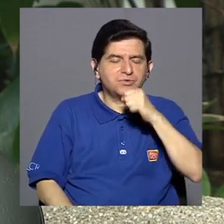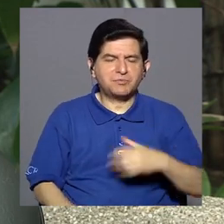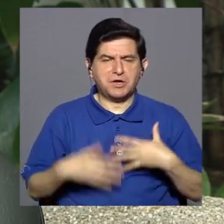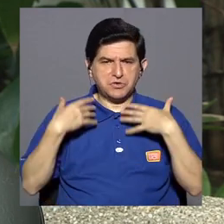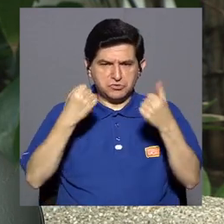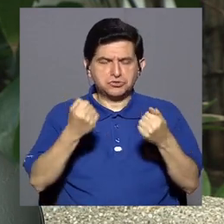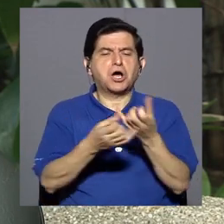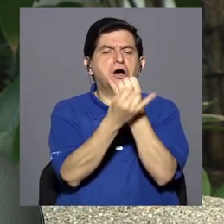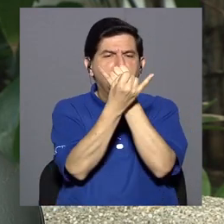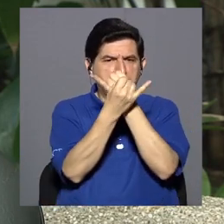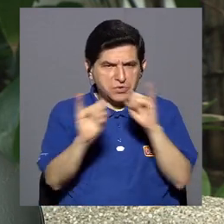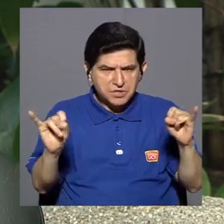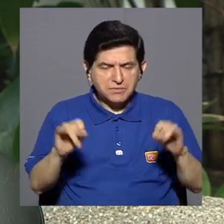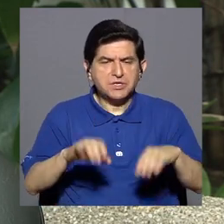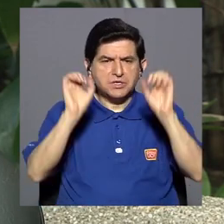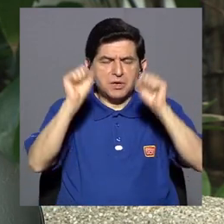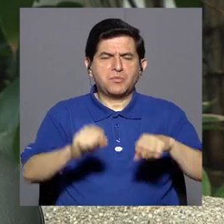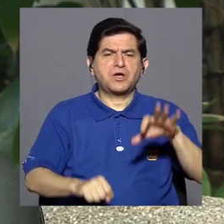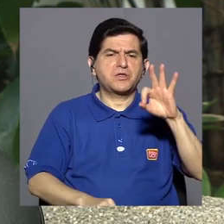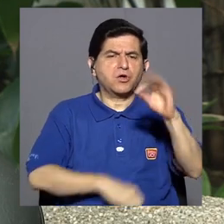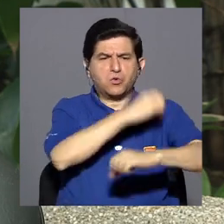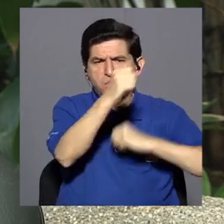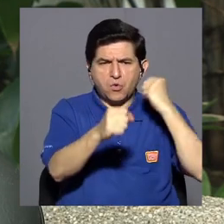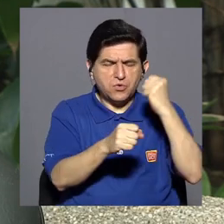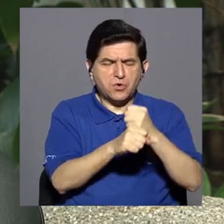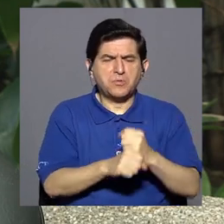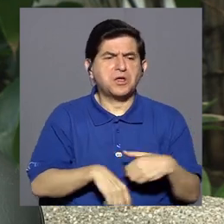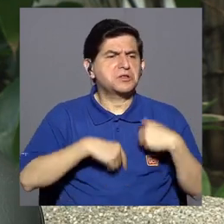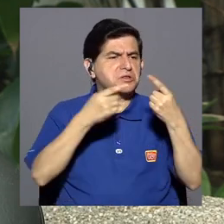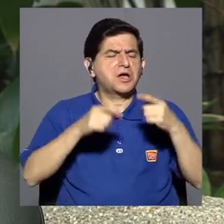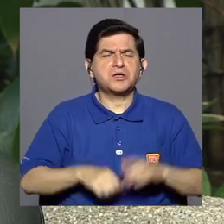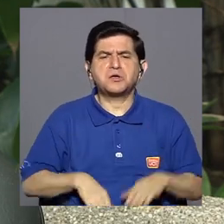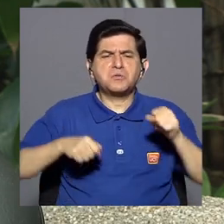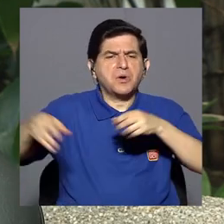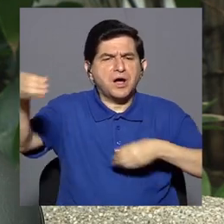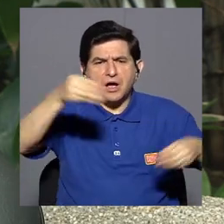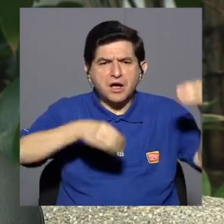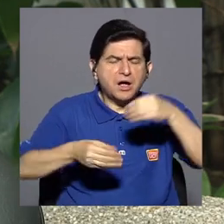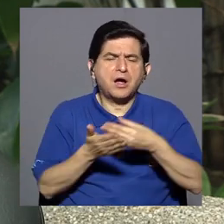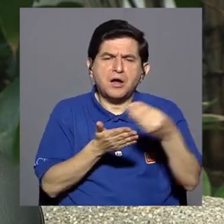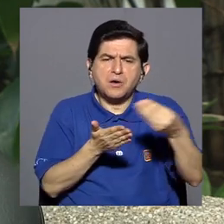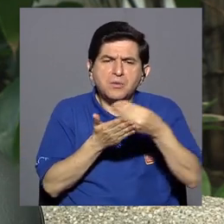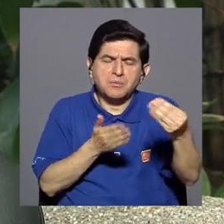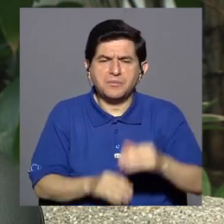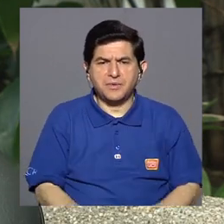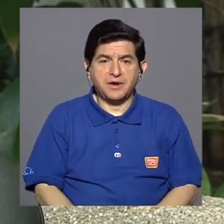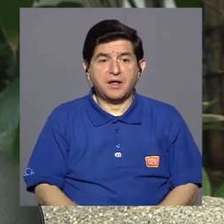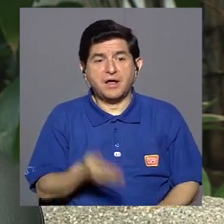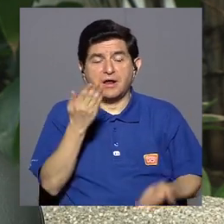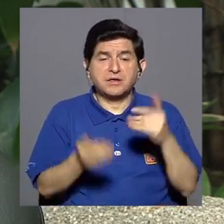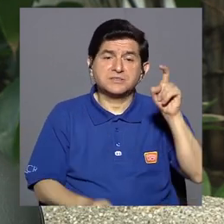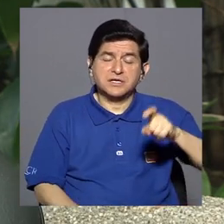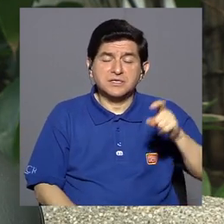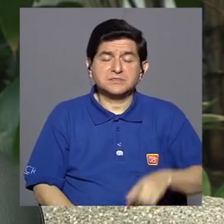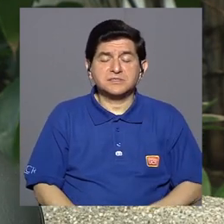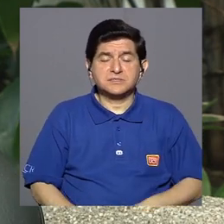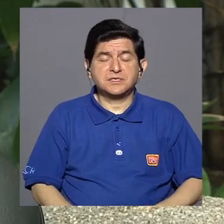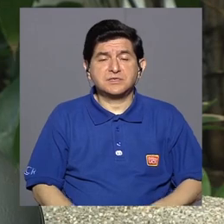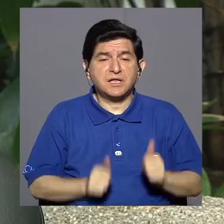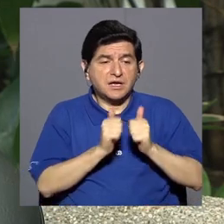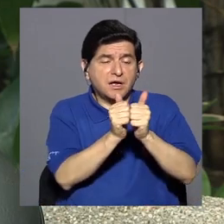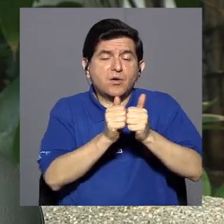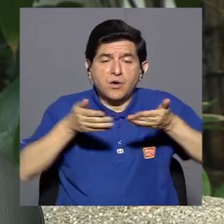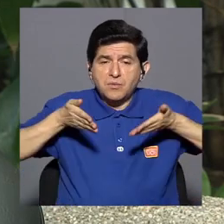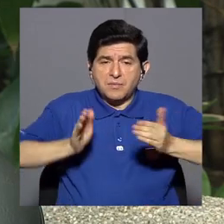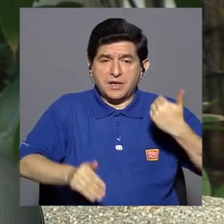adulto mayor independiente puede tener 90 años y todavía ir al mercado a hacer sus cosas. Tal vez necesita un hijo que lo lleve.